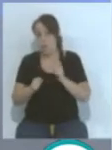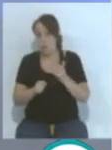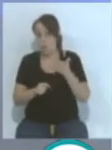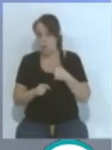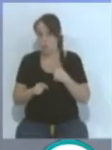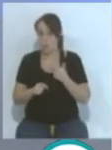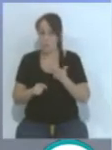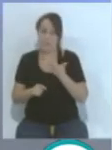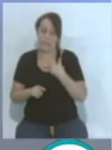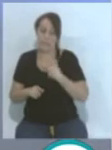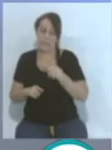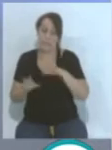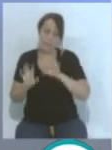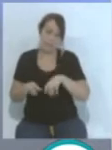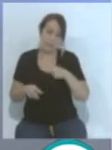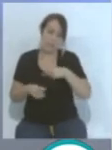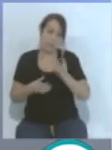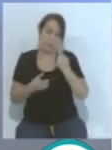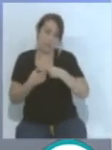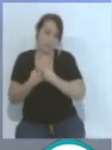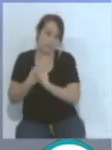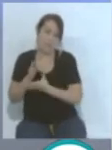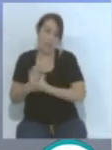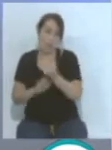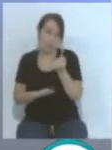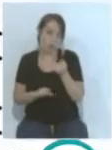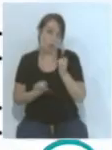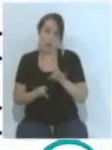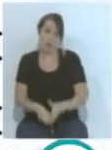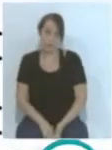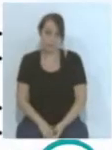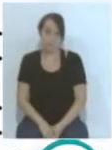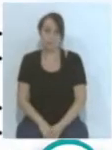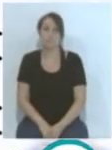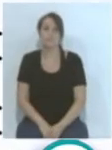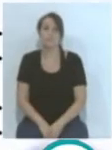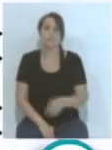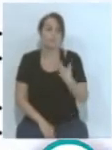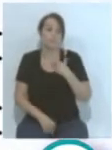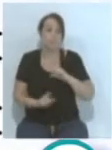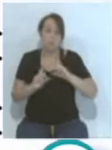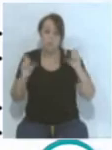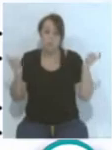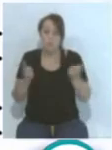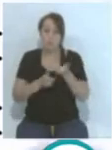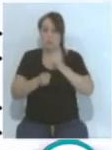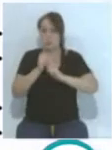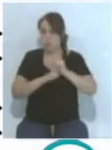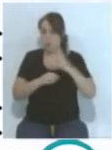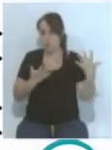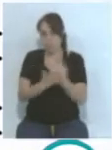están todas las peñas federadas del Cádiz Club de Fútbol. Exactamente. No son todas las peñas, son todas las peñas federadas,